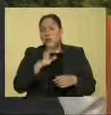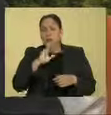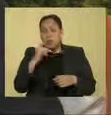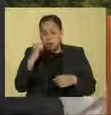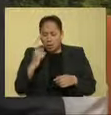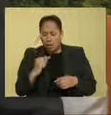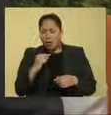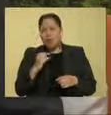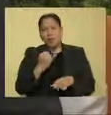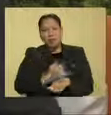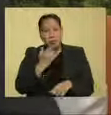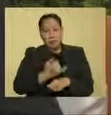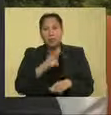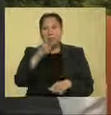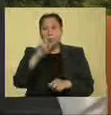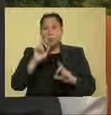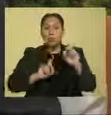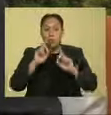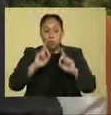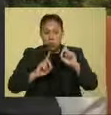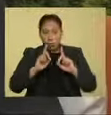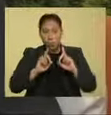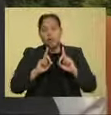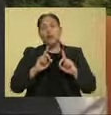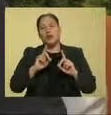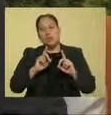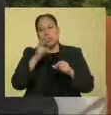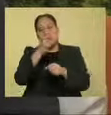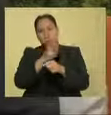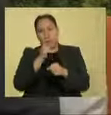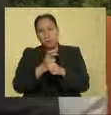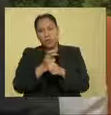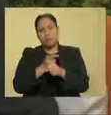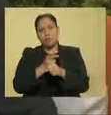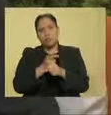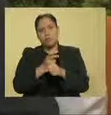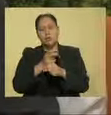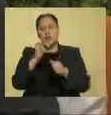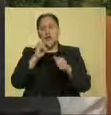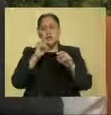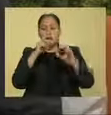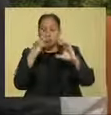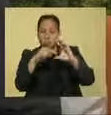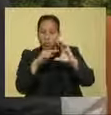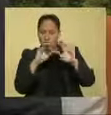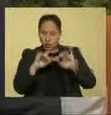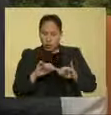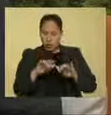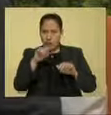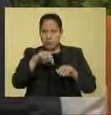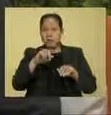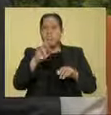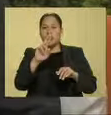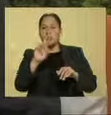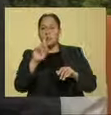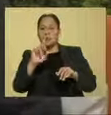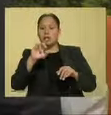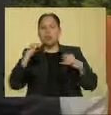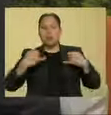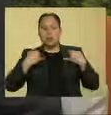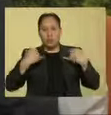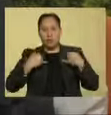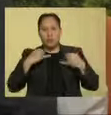incómoda. Si tienes alguna duda al respecto, pues las invitamos a que escriban al correo de redjoven